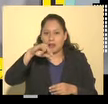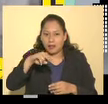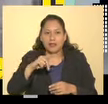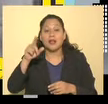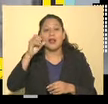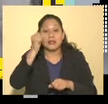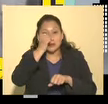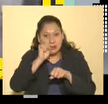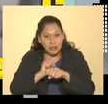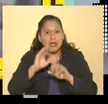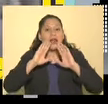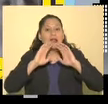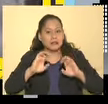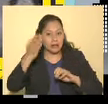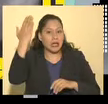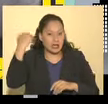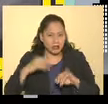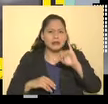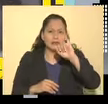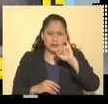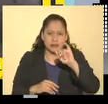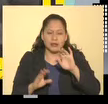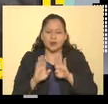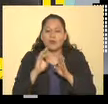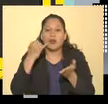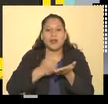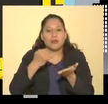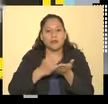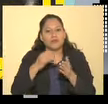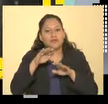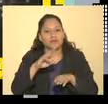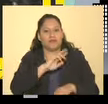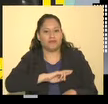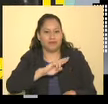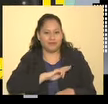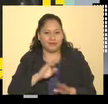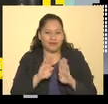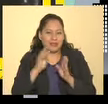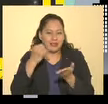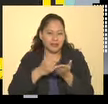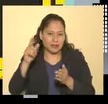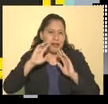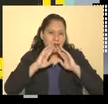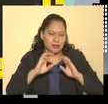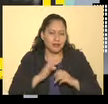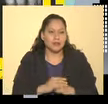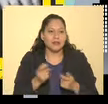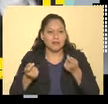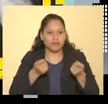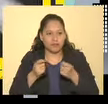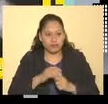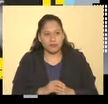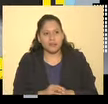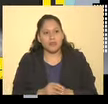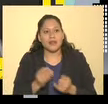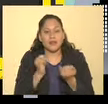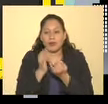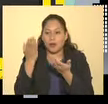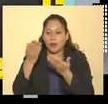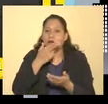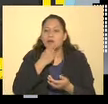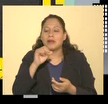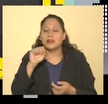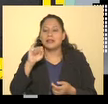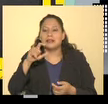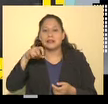secretario de Hacienda? Del Impuesto sobre la Renta. En aquella época y tenemos también a lo que sería... David Alfaro